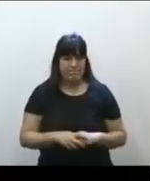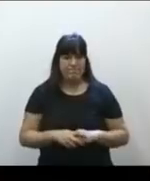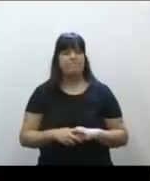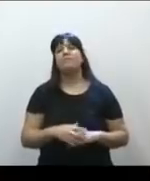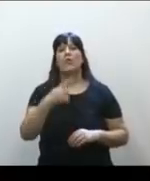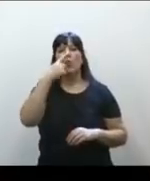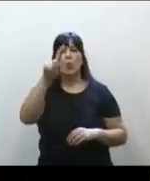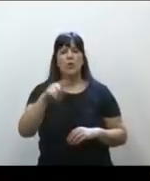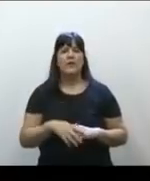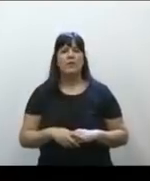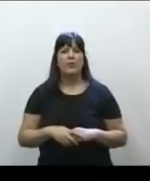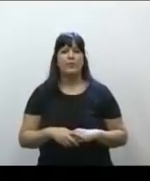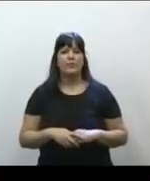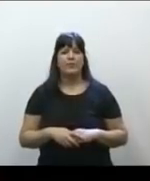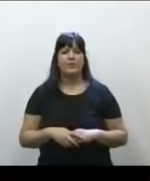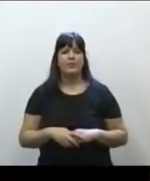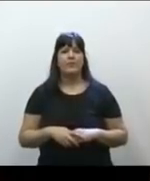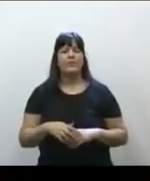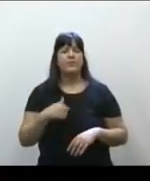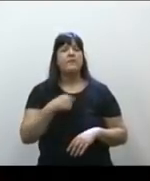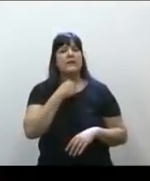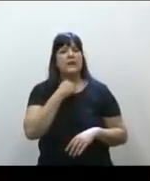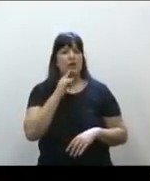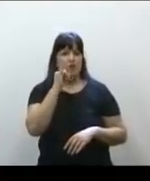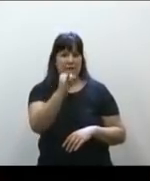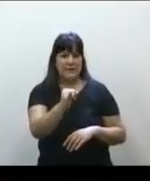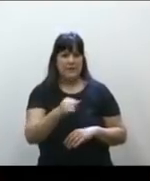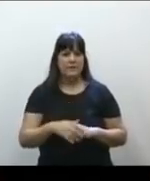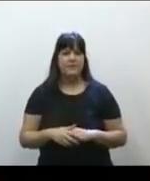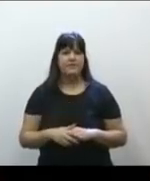quiero decir lo siguiente,